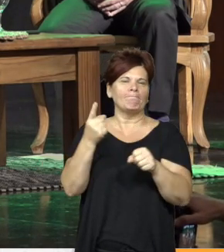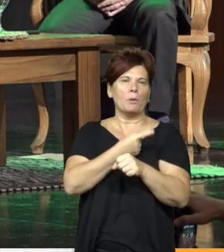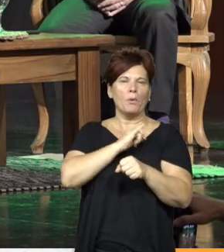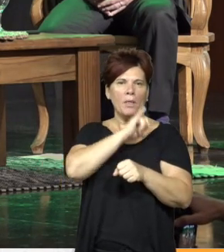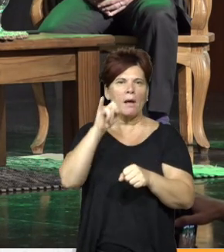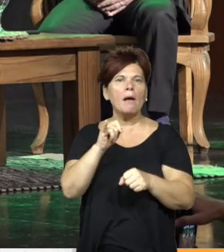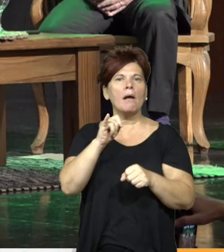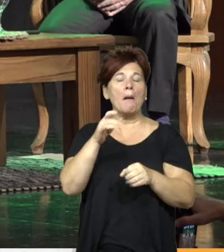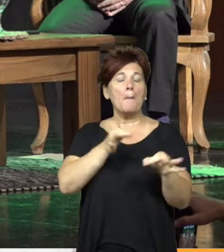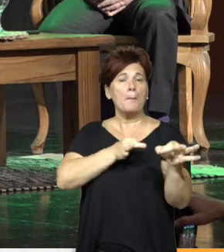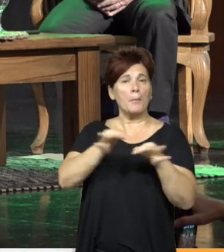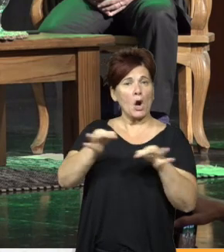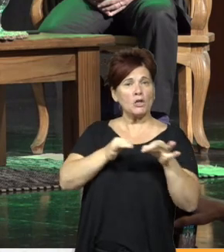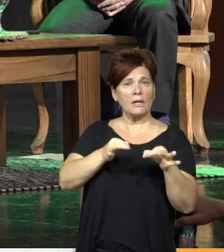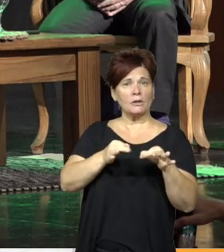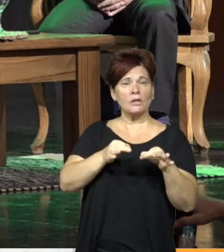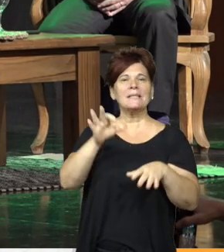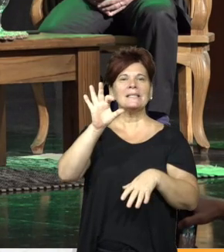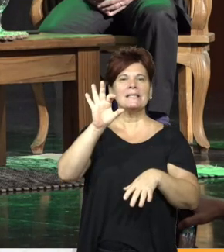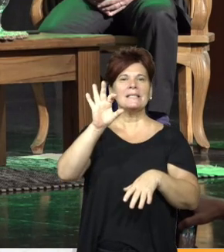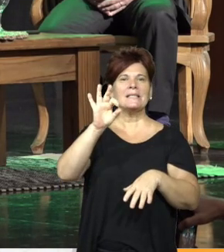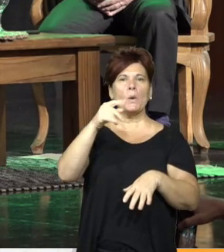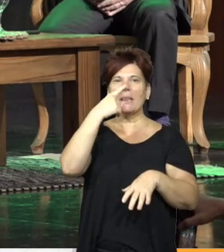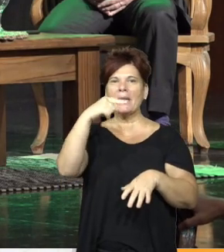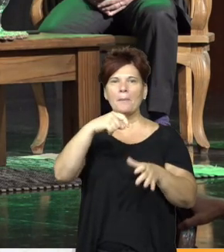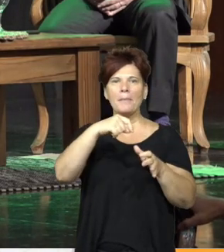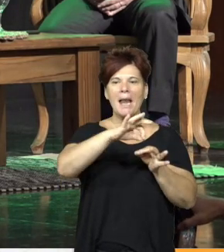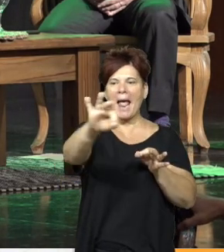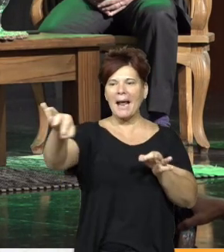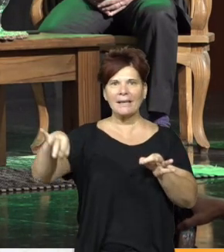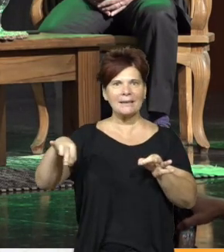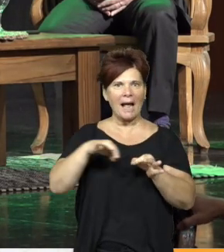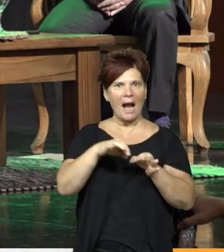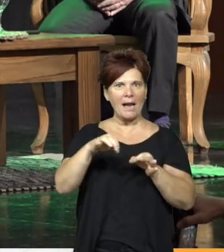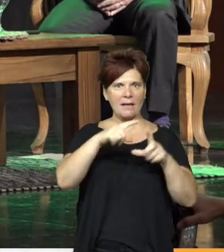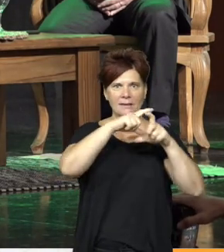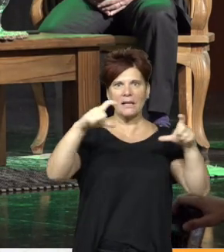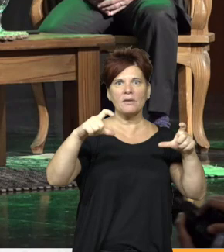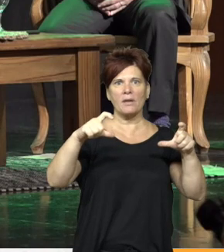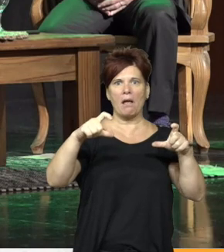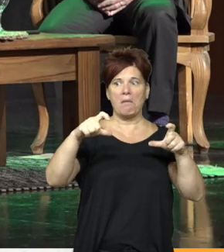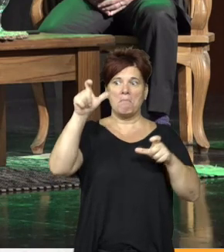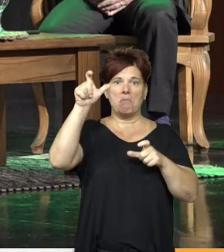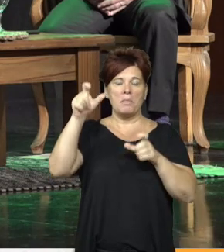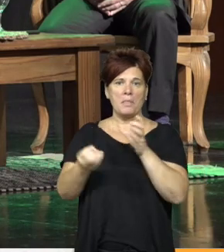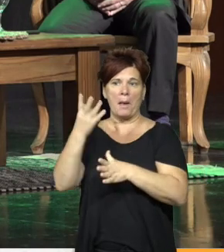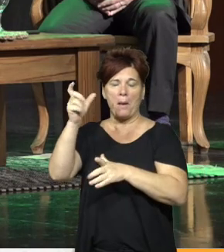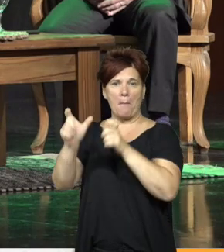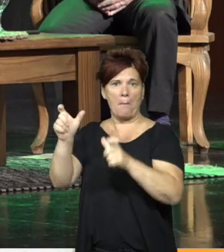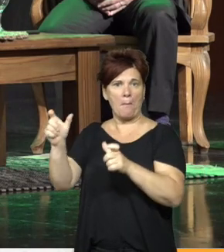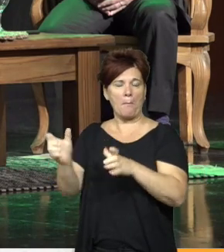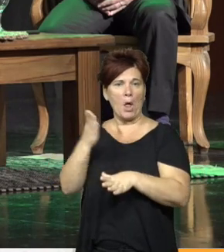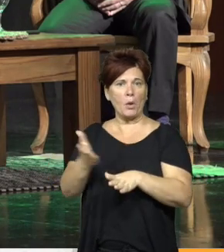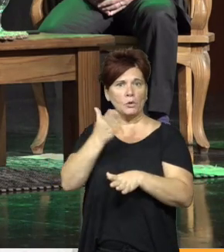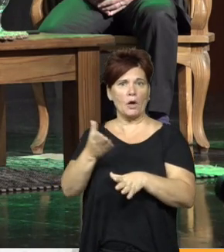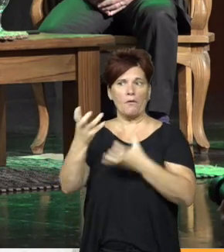me preguntabas de proyectos tenemos 50.000 hectáreas certificadas de productores que no utilizan el fuego y se viene avanzando desde